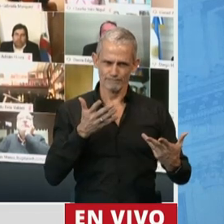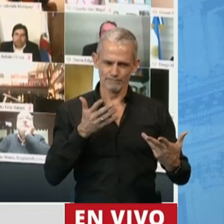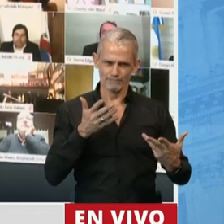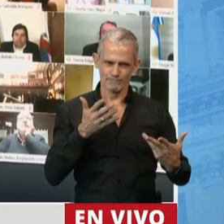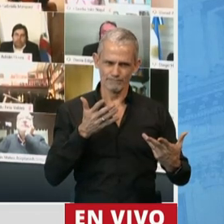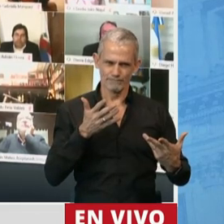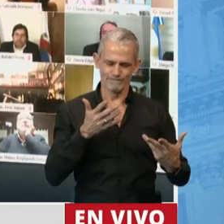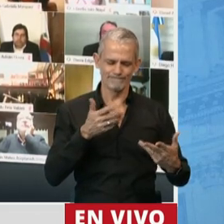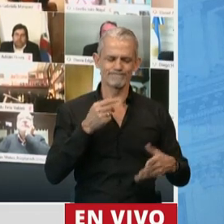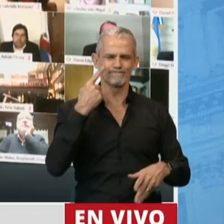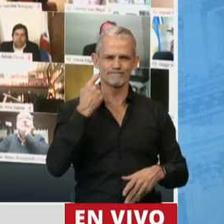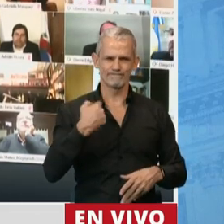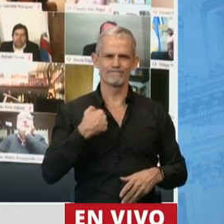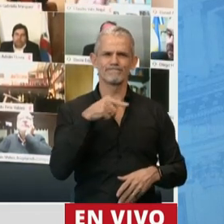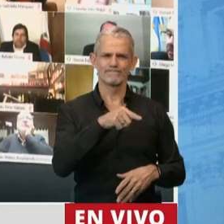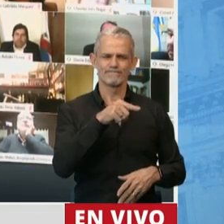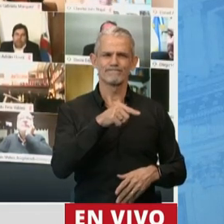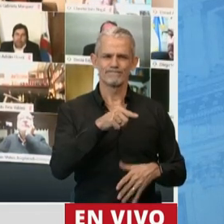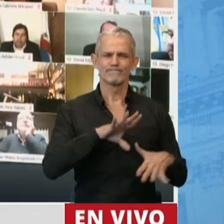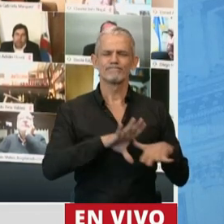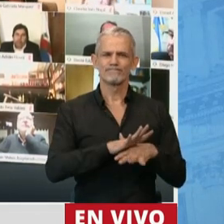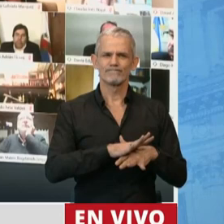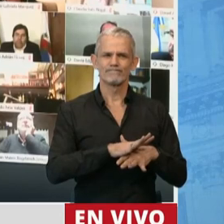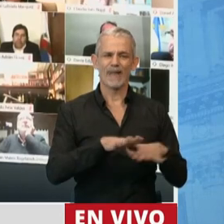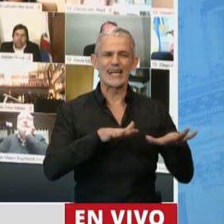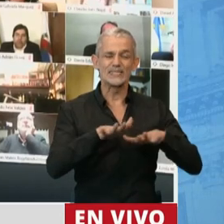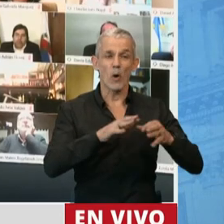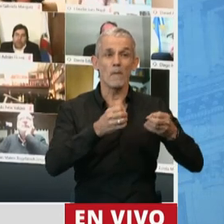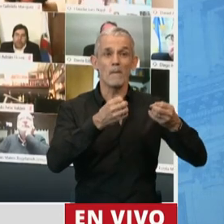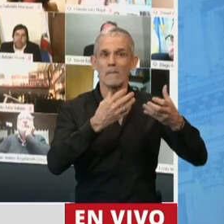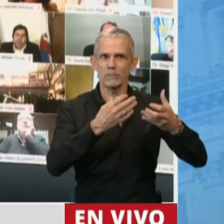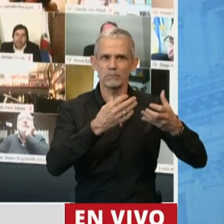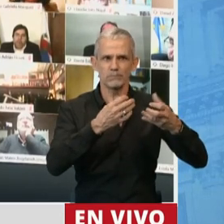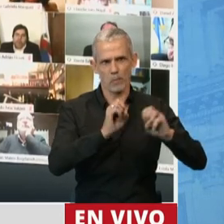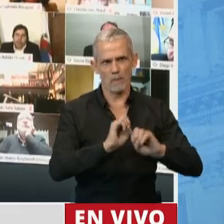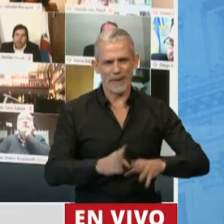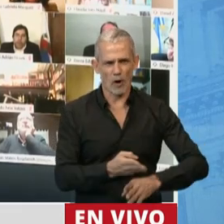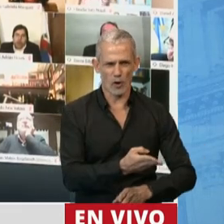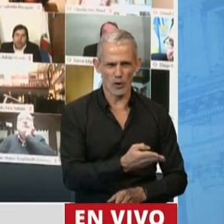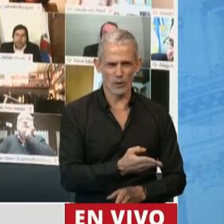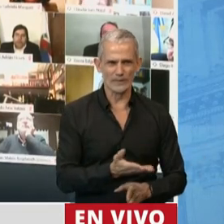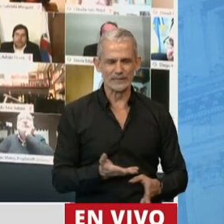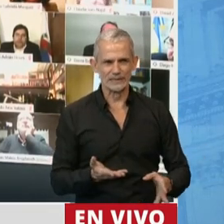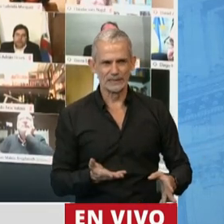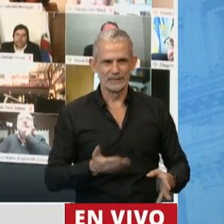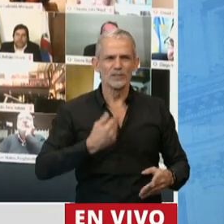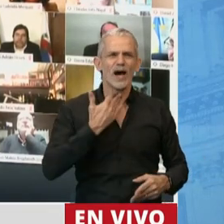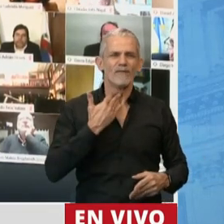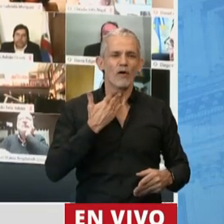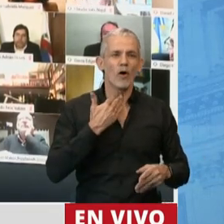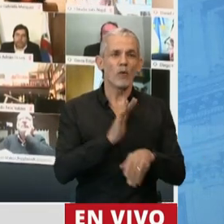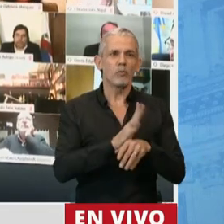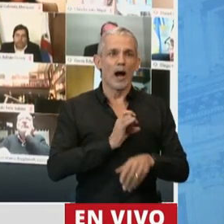No hacía más que corroborar que la situación no mejoraba, sino que empeoraba. Era una voz muy